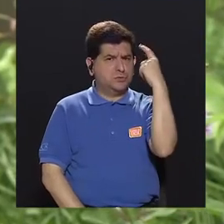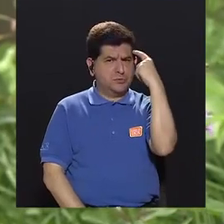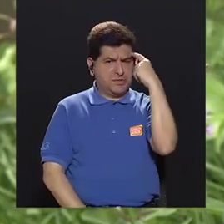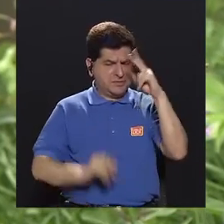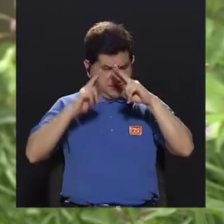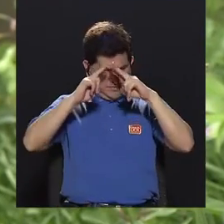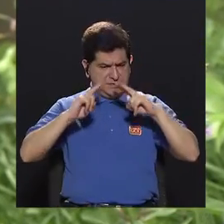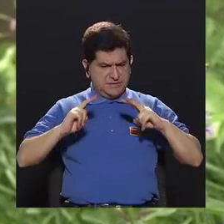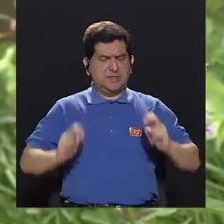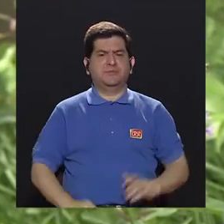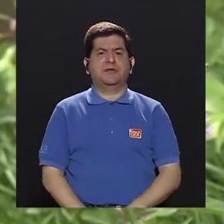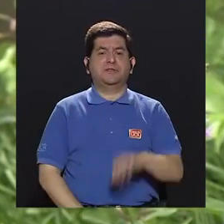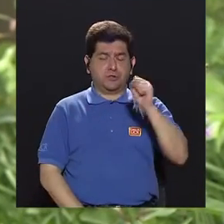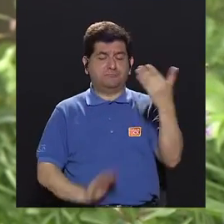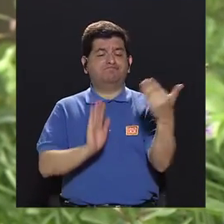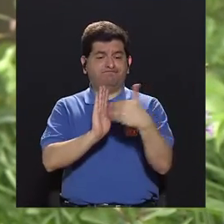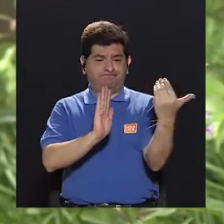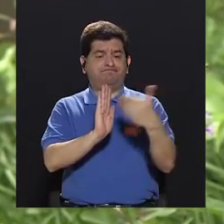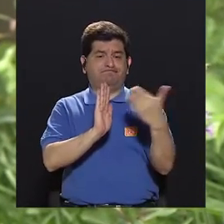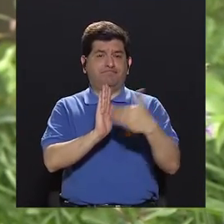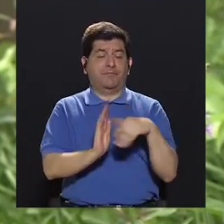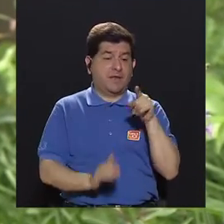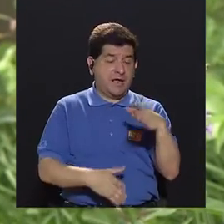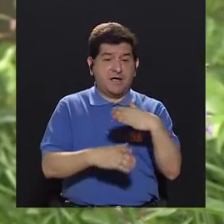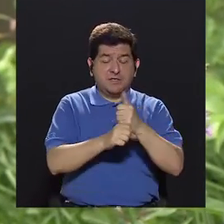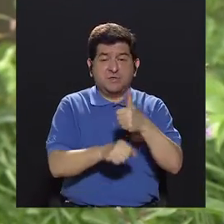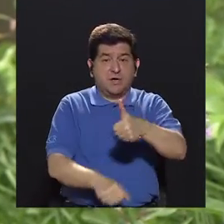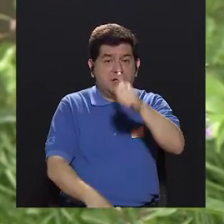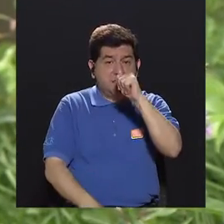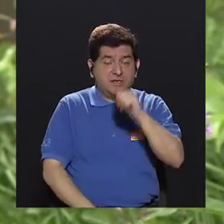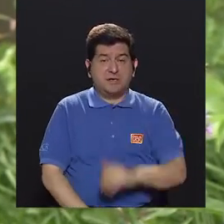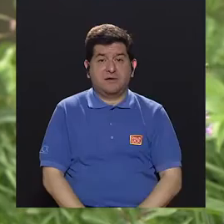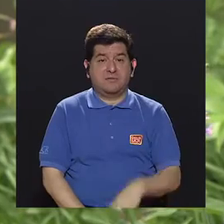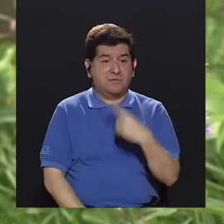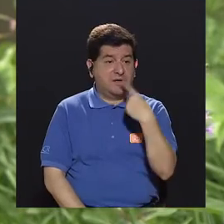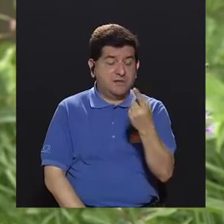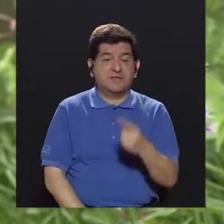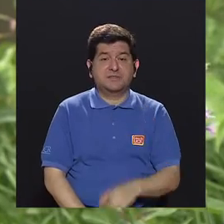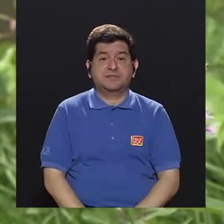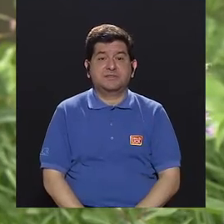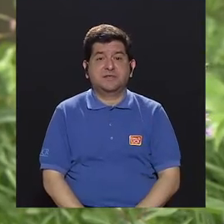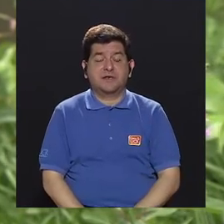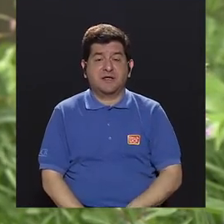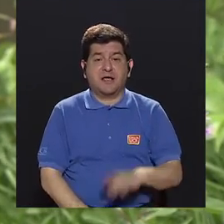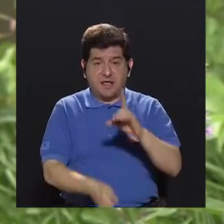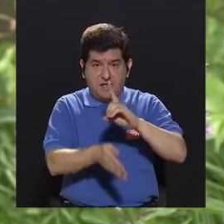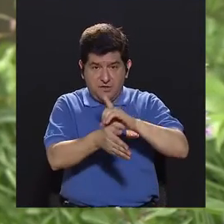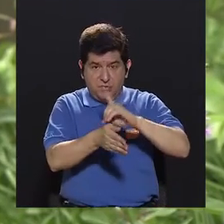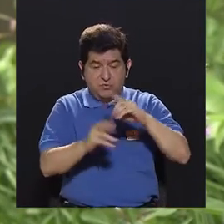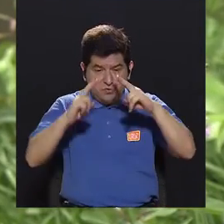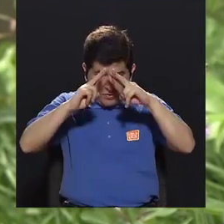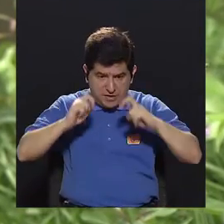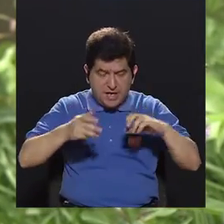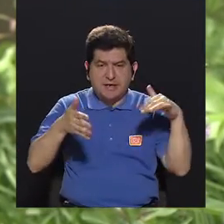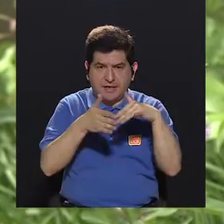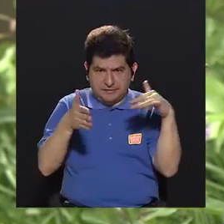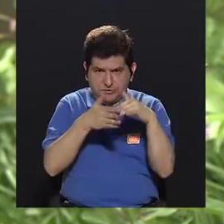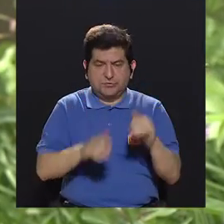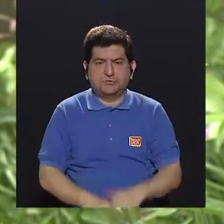pensamientos porque sí hay una afectación. Si eso hace con el agua, según el doctor hizo este estudio, con el agua